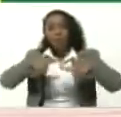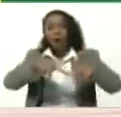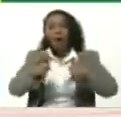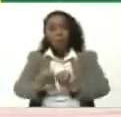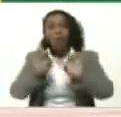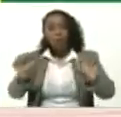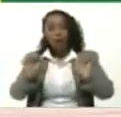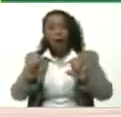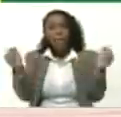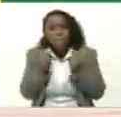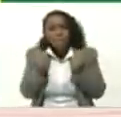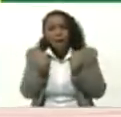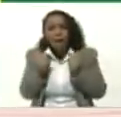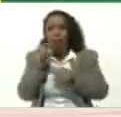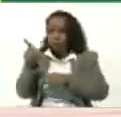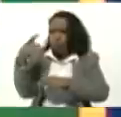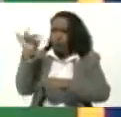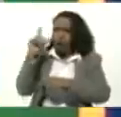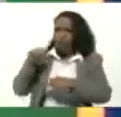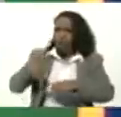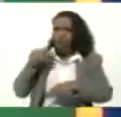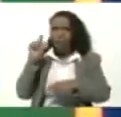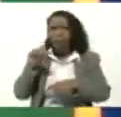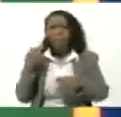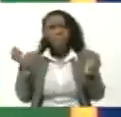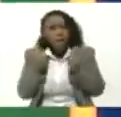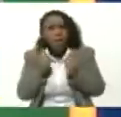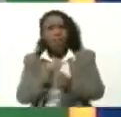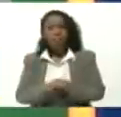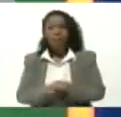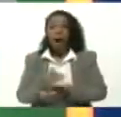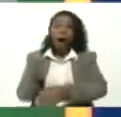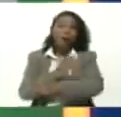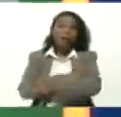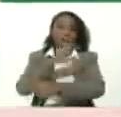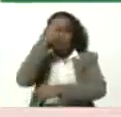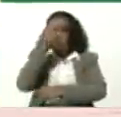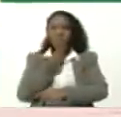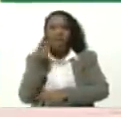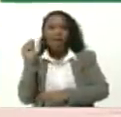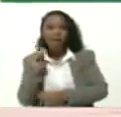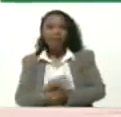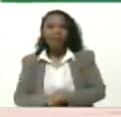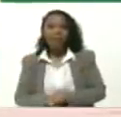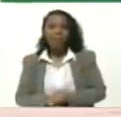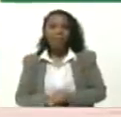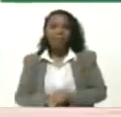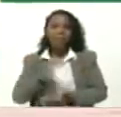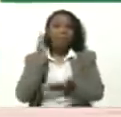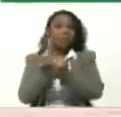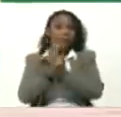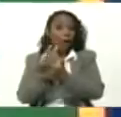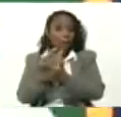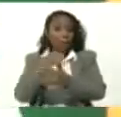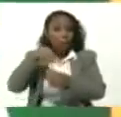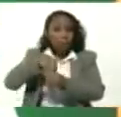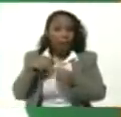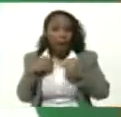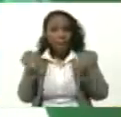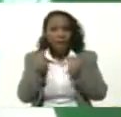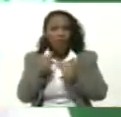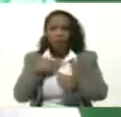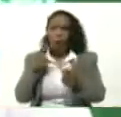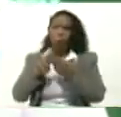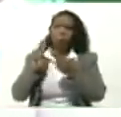Educativa De Mérida Tú estás por Mérida Nelson Ahora Antes estaba en los teques Siempre en Mérida Pero yo te